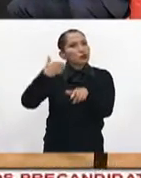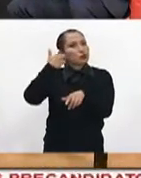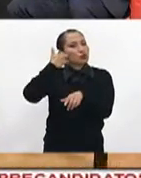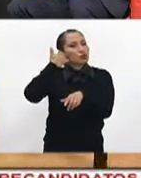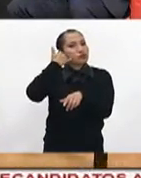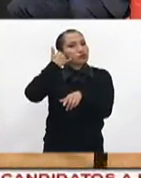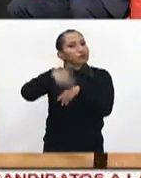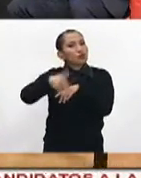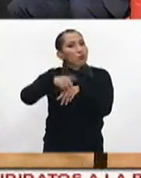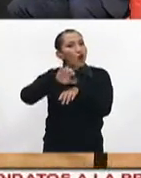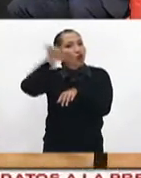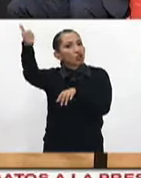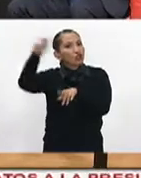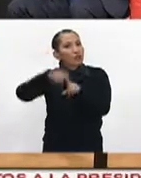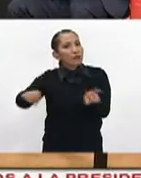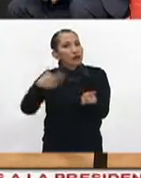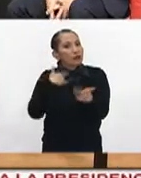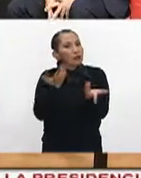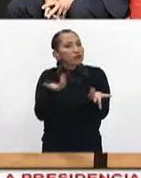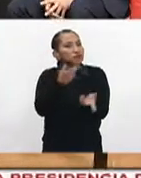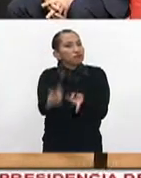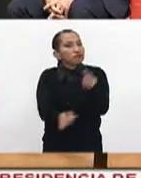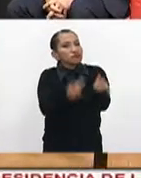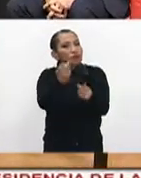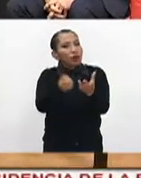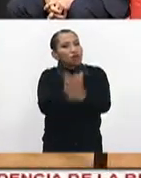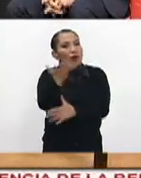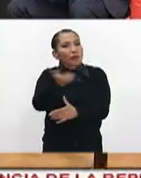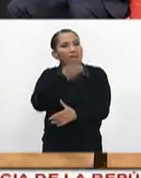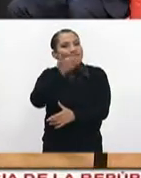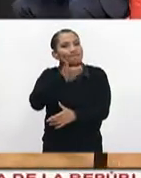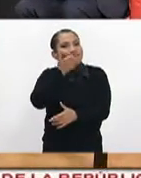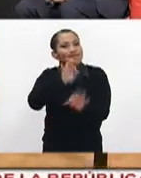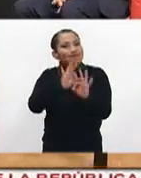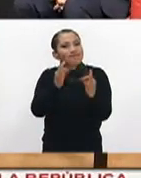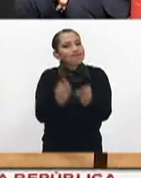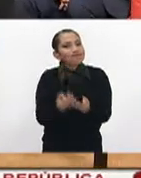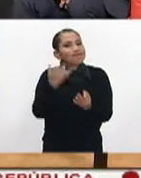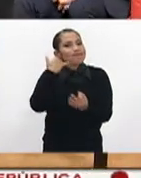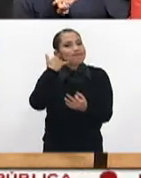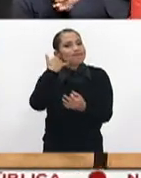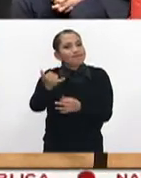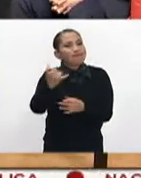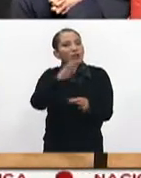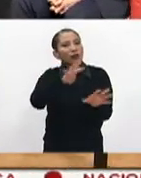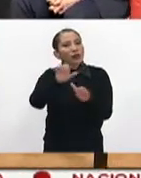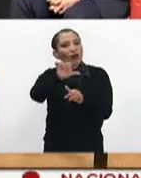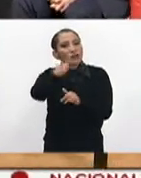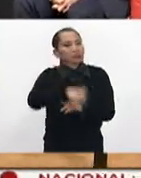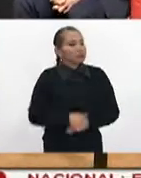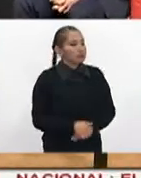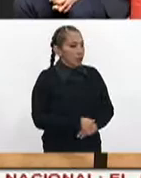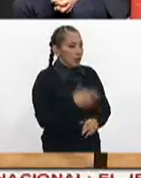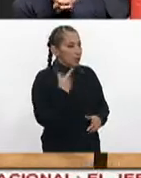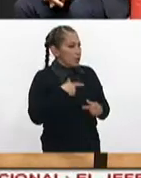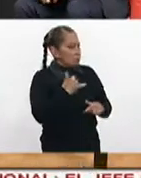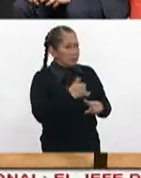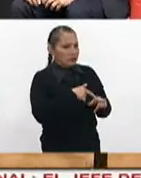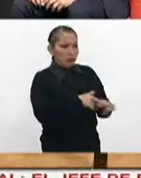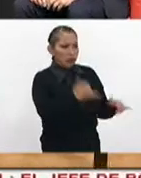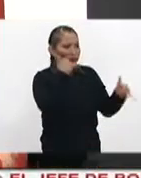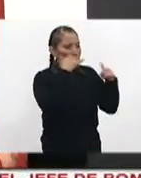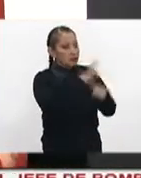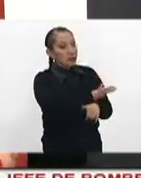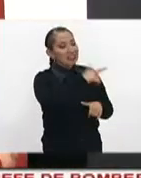Porque luego la gente ha estado adecuándose precisamente a esta nueva forma de llamar, ¿no? Bueno, la gente sigue llamando